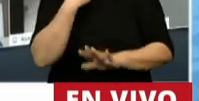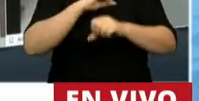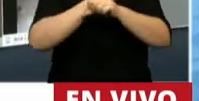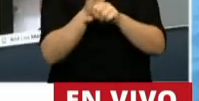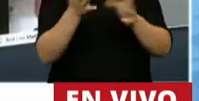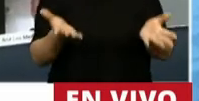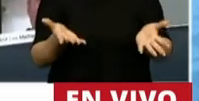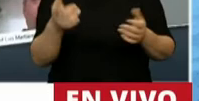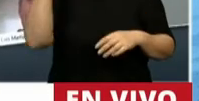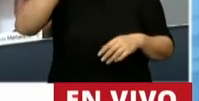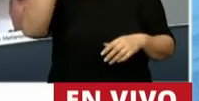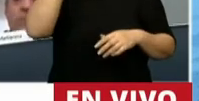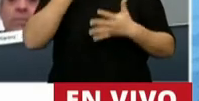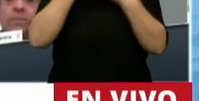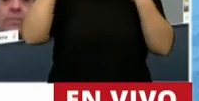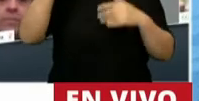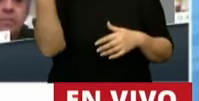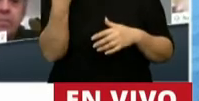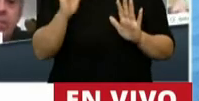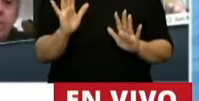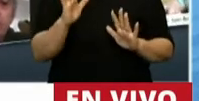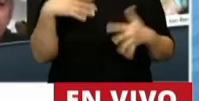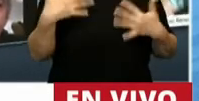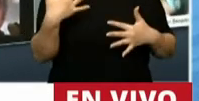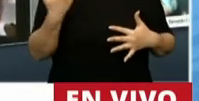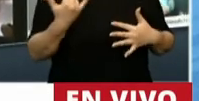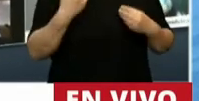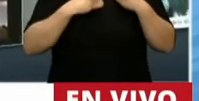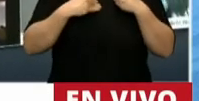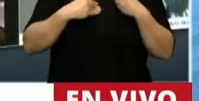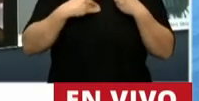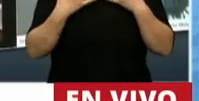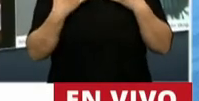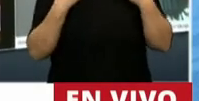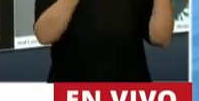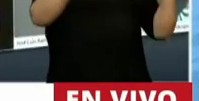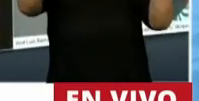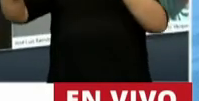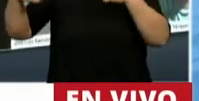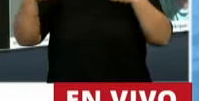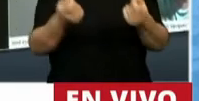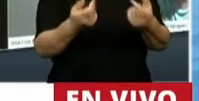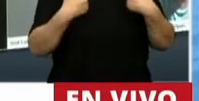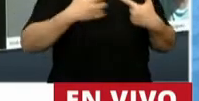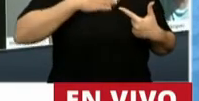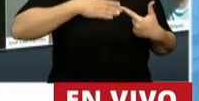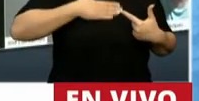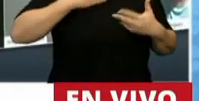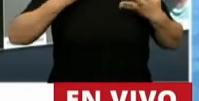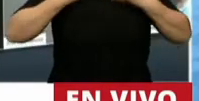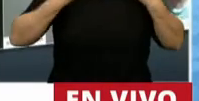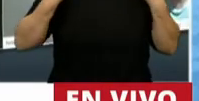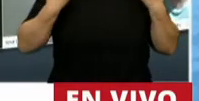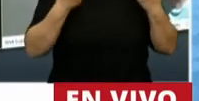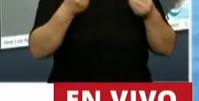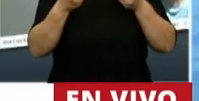Hoy es un día especial, señor presidente, un día de sentimientos encontrados. Por un lado, la satisfacción, la alegría de comenzar a salir de